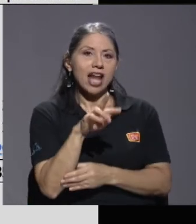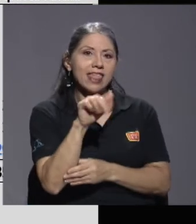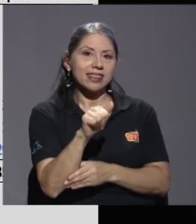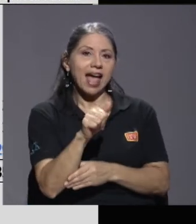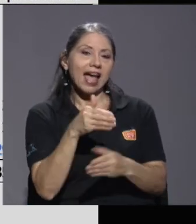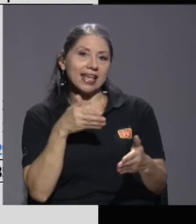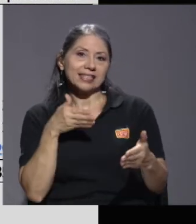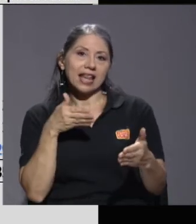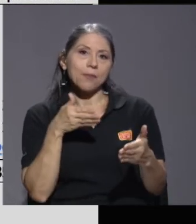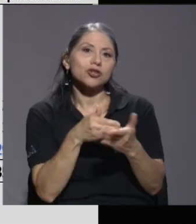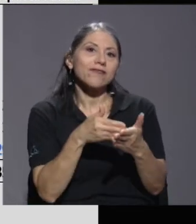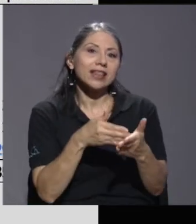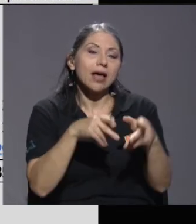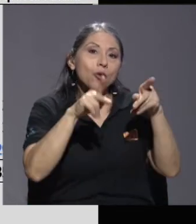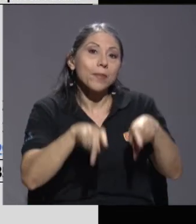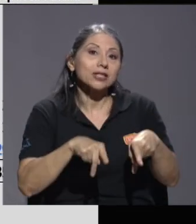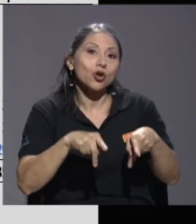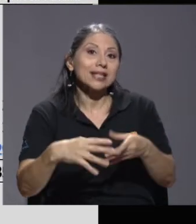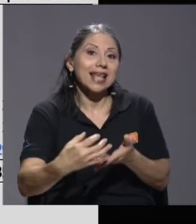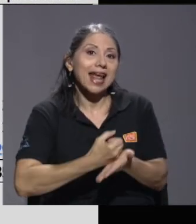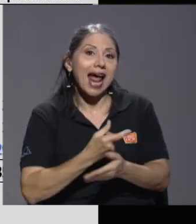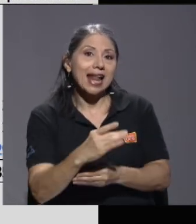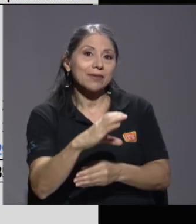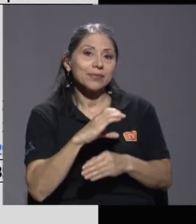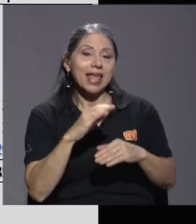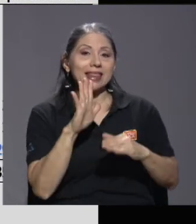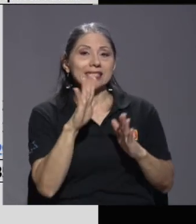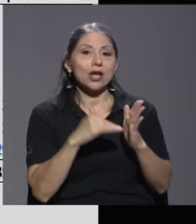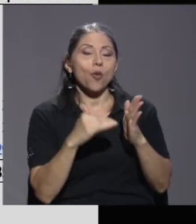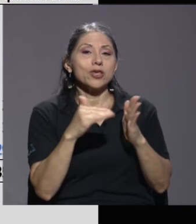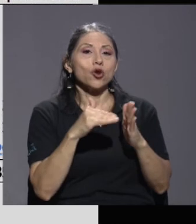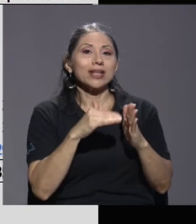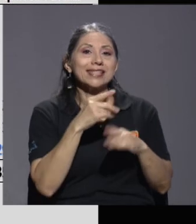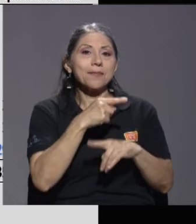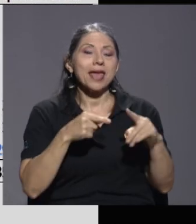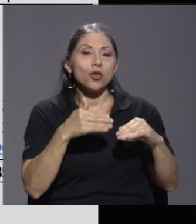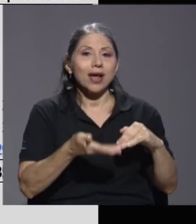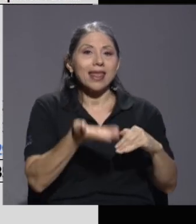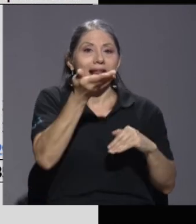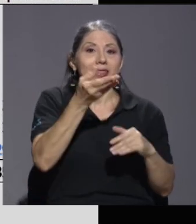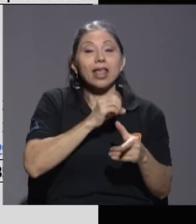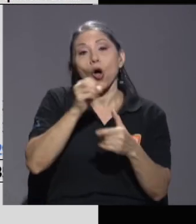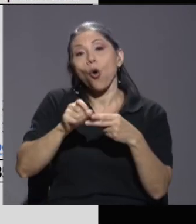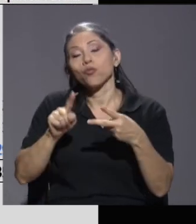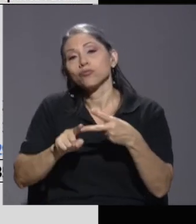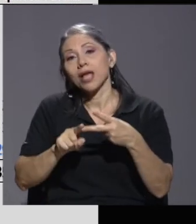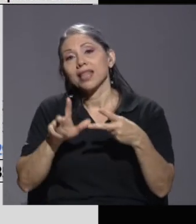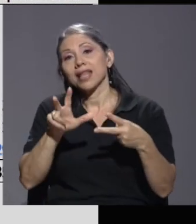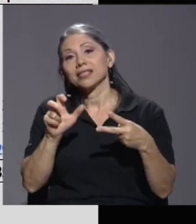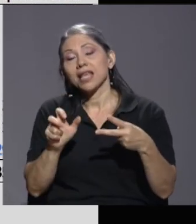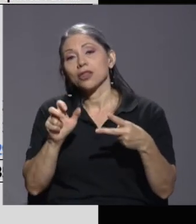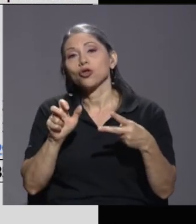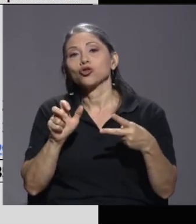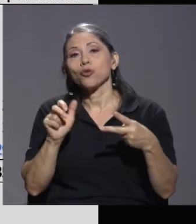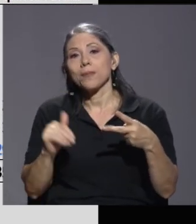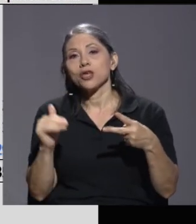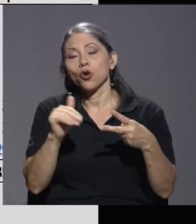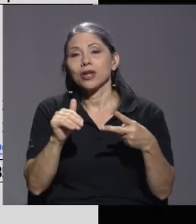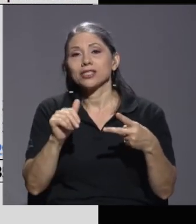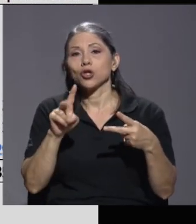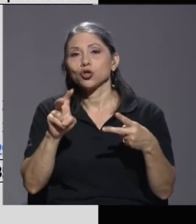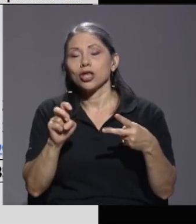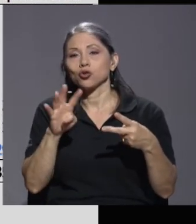a las personas que ganan de 5 millones y medio en adelante o en el segundo escenario, a que ganan de 3 millones 244 mil en adelante, se